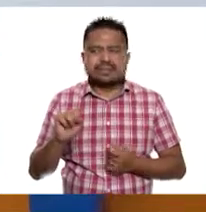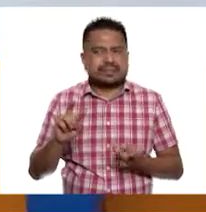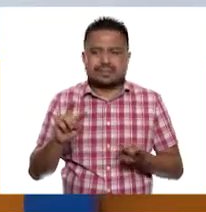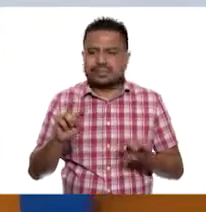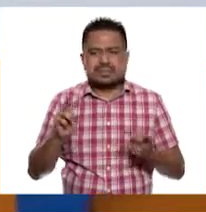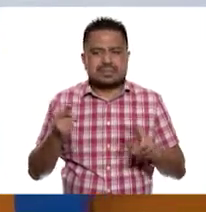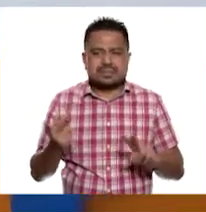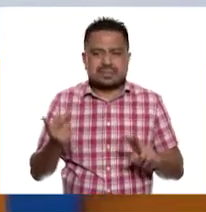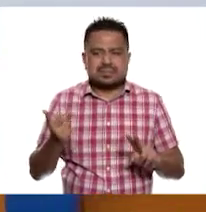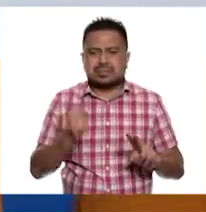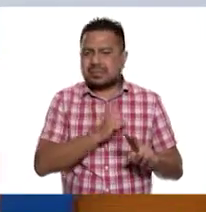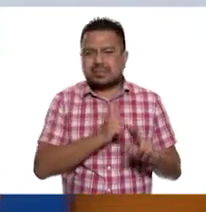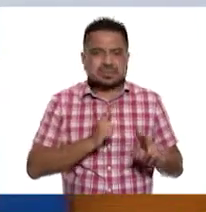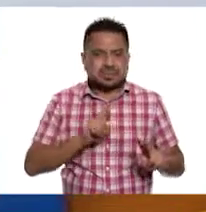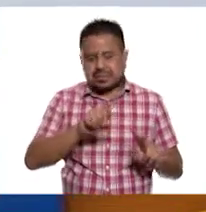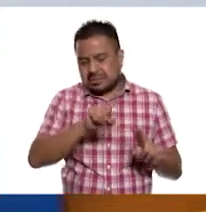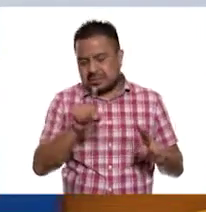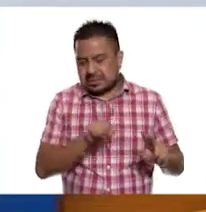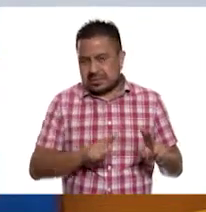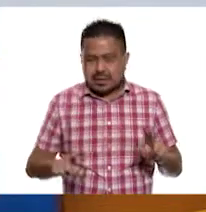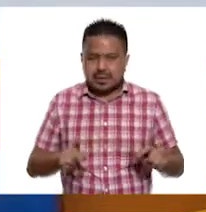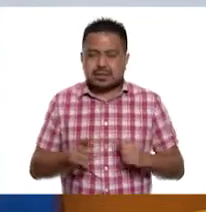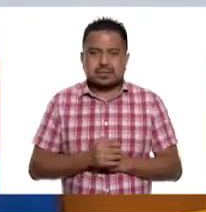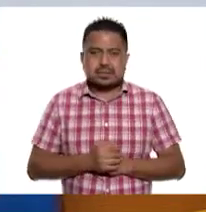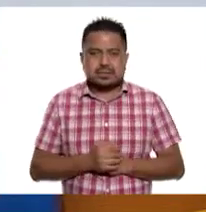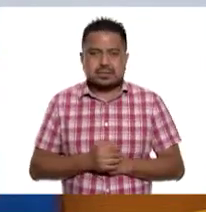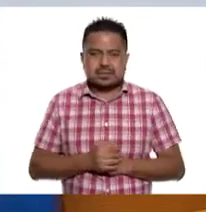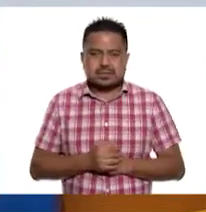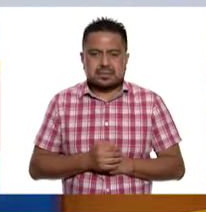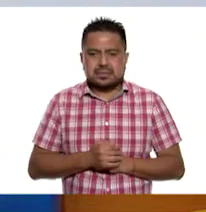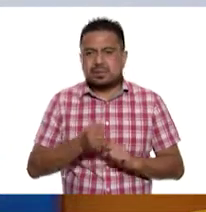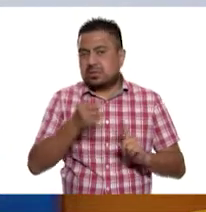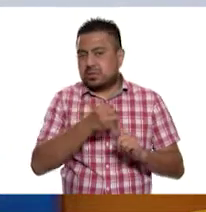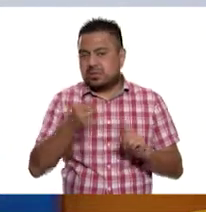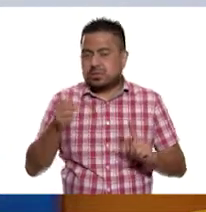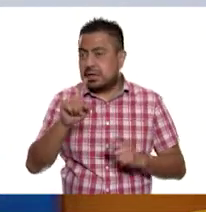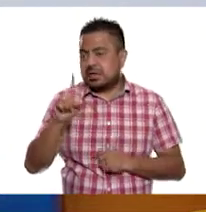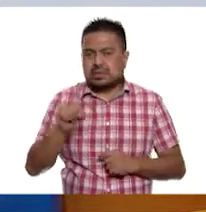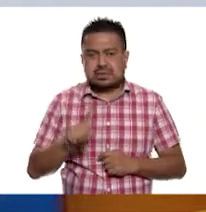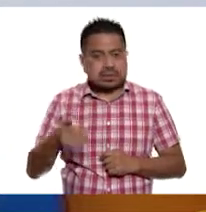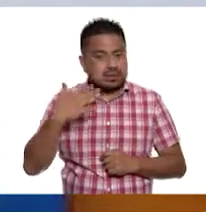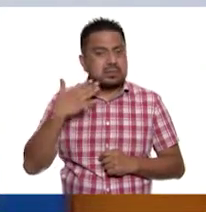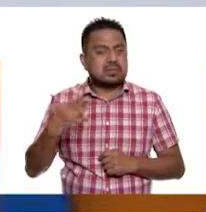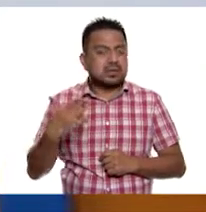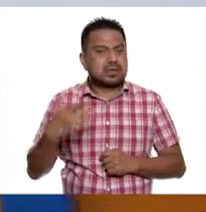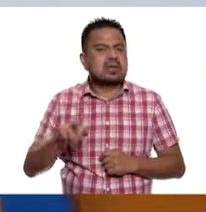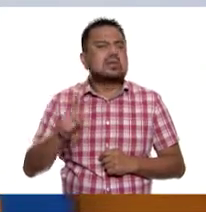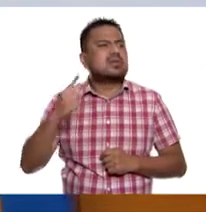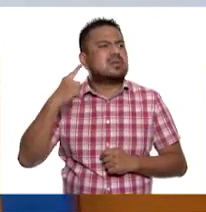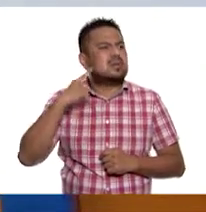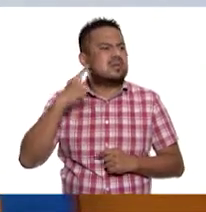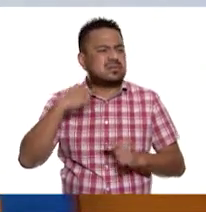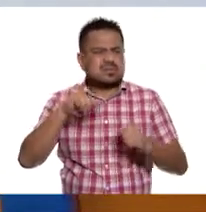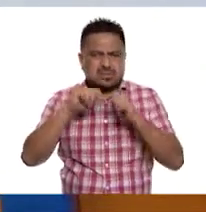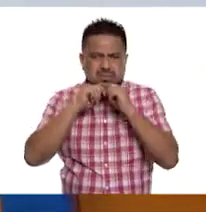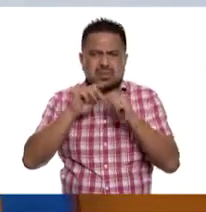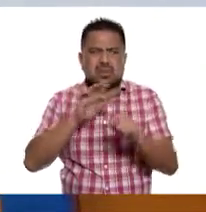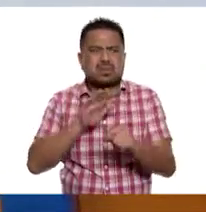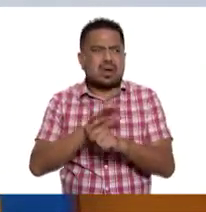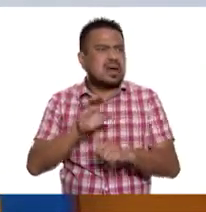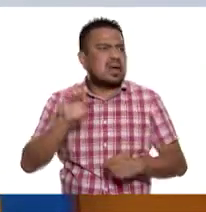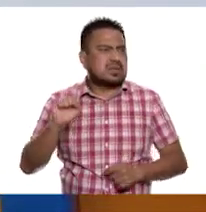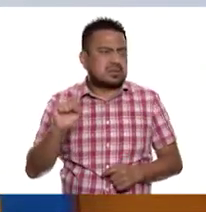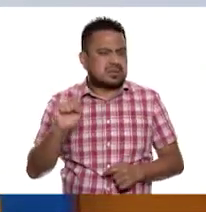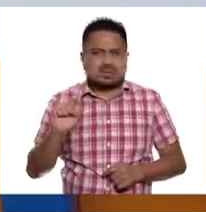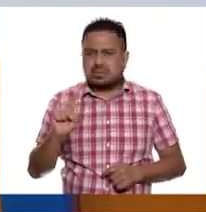Y va con Z. Así es. Ortográficamente va con Z, aunque se escuche que es la S.